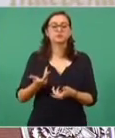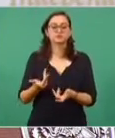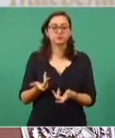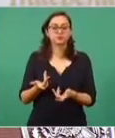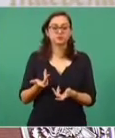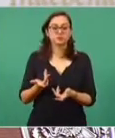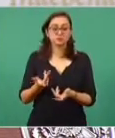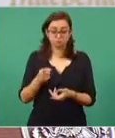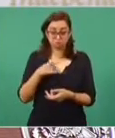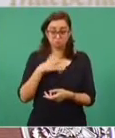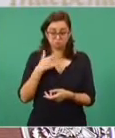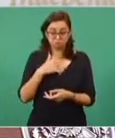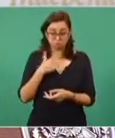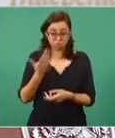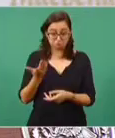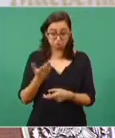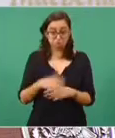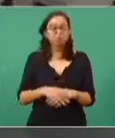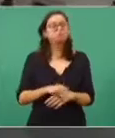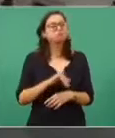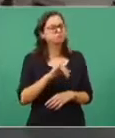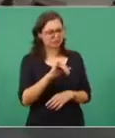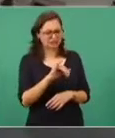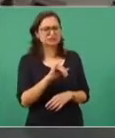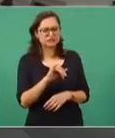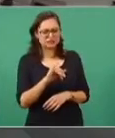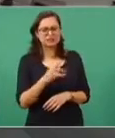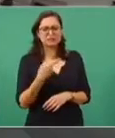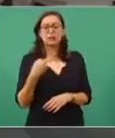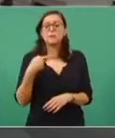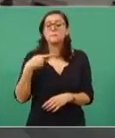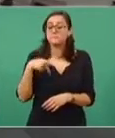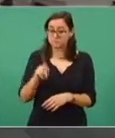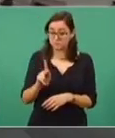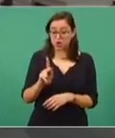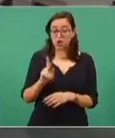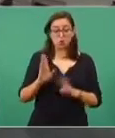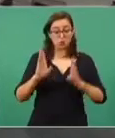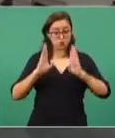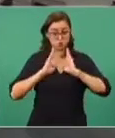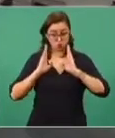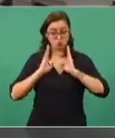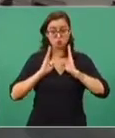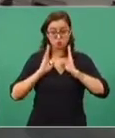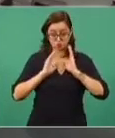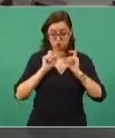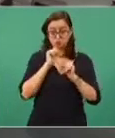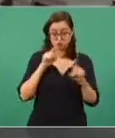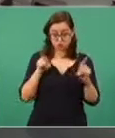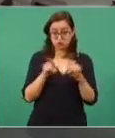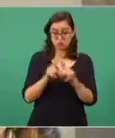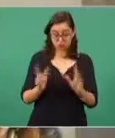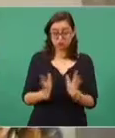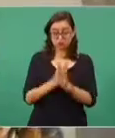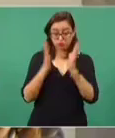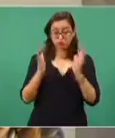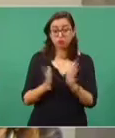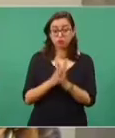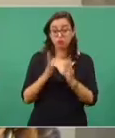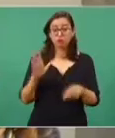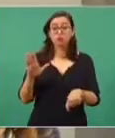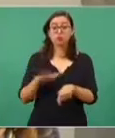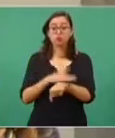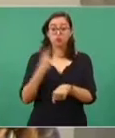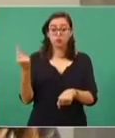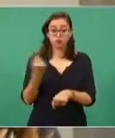Sí, presidente, pero también se participaría el ejército porque finalmente existe